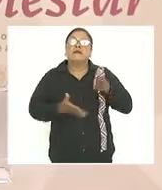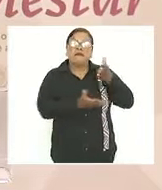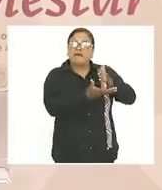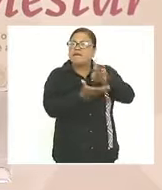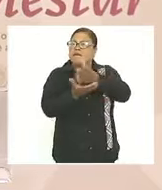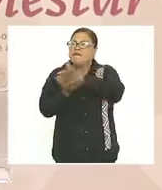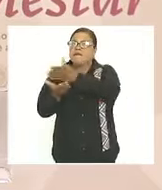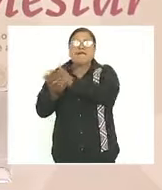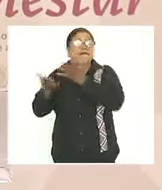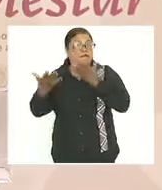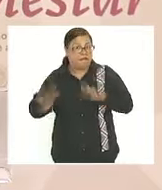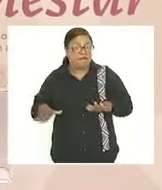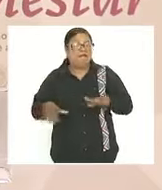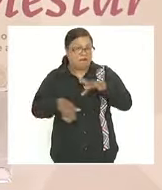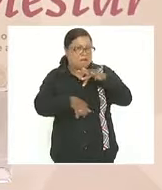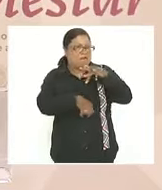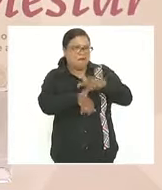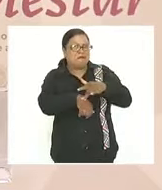todos